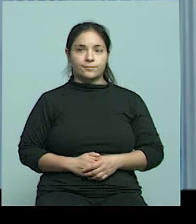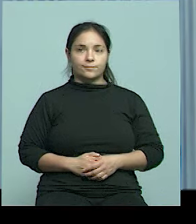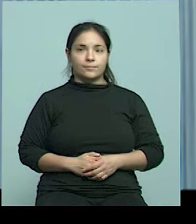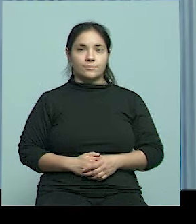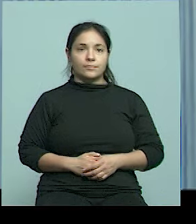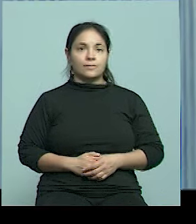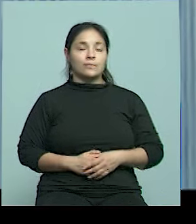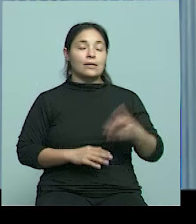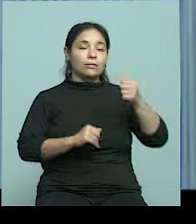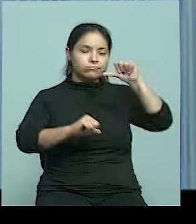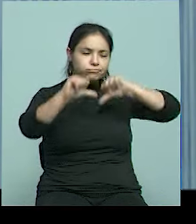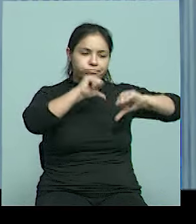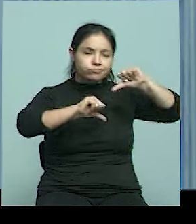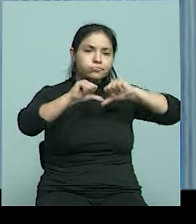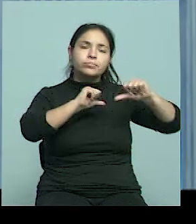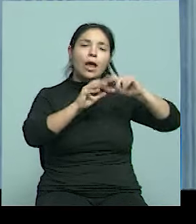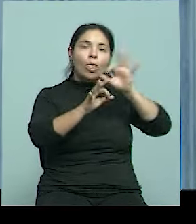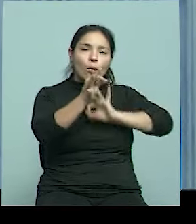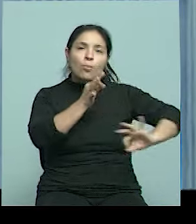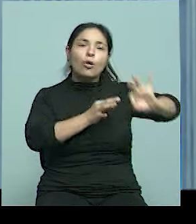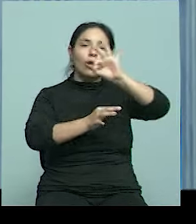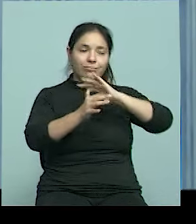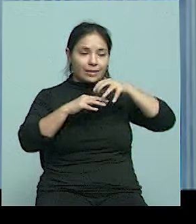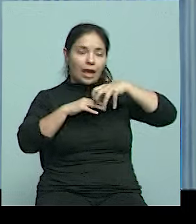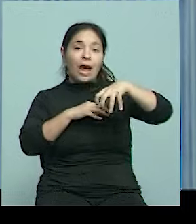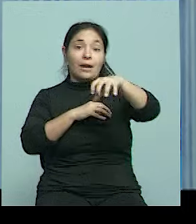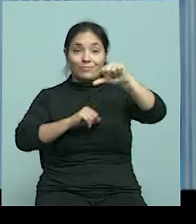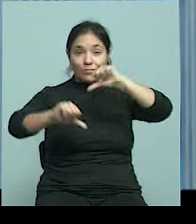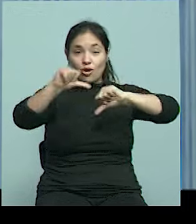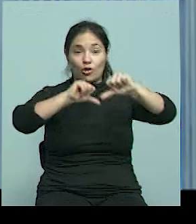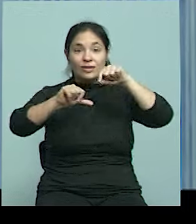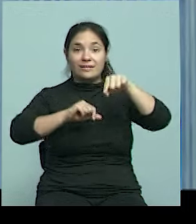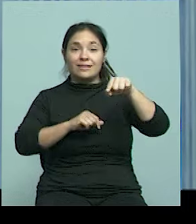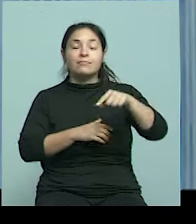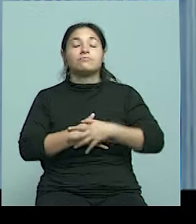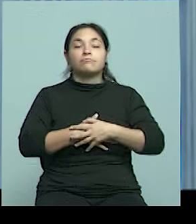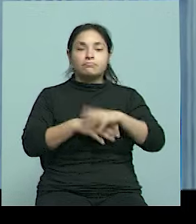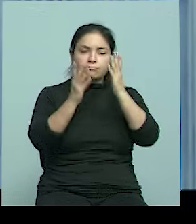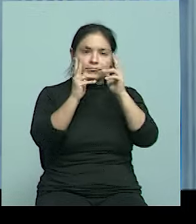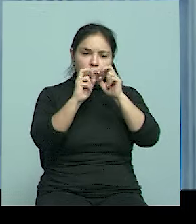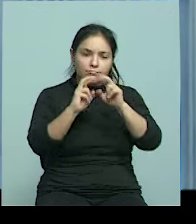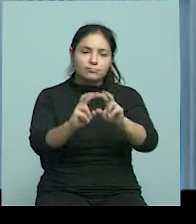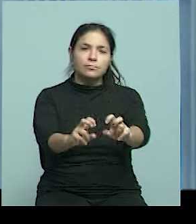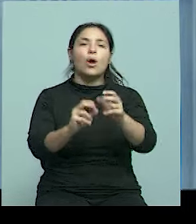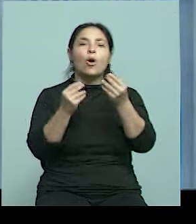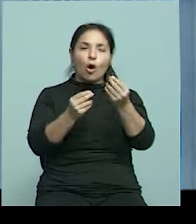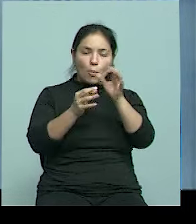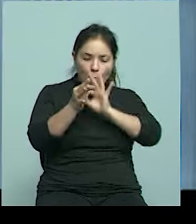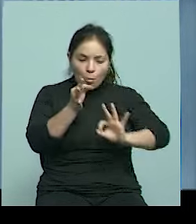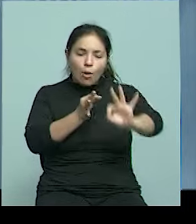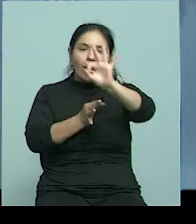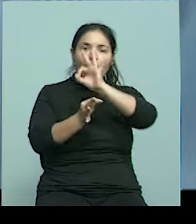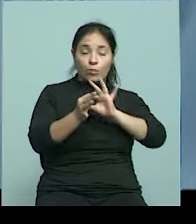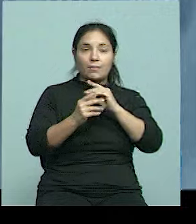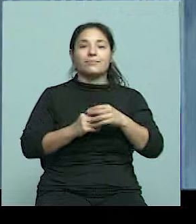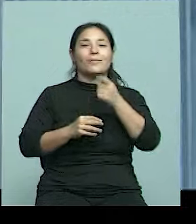La biología molecular es un área de la biología que estudia principalmente los fenómenos moleculares. O sea, tenemos